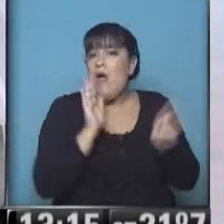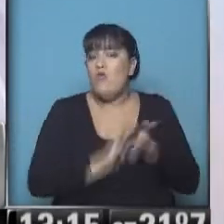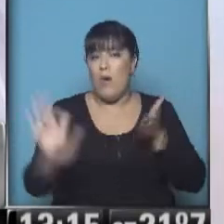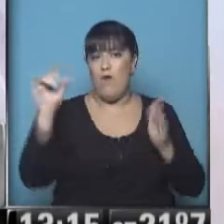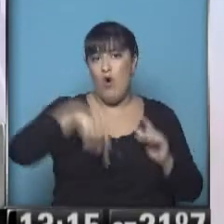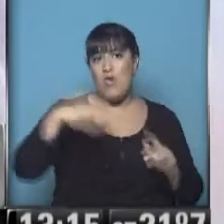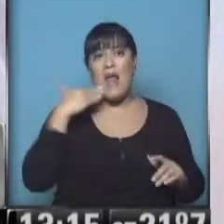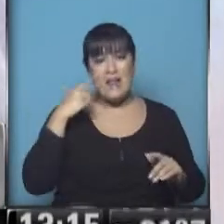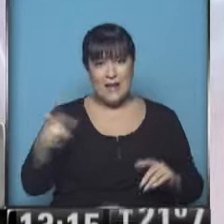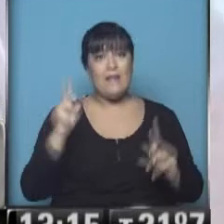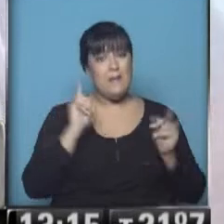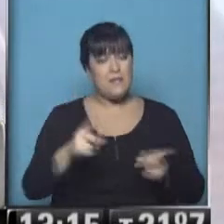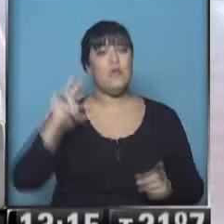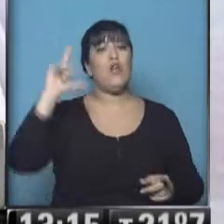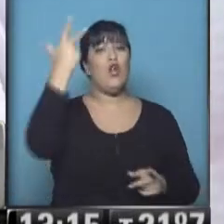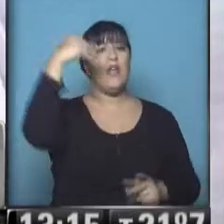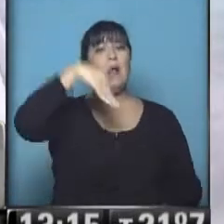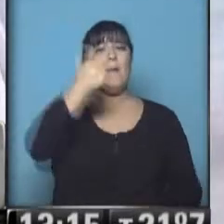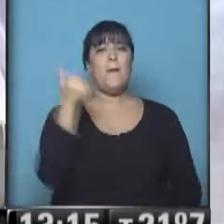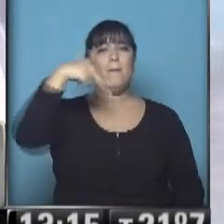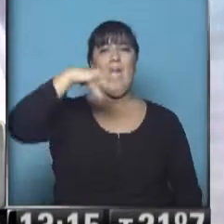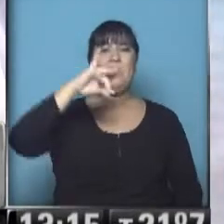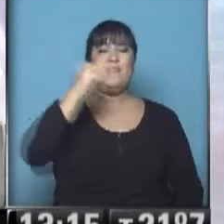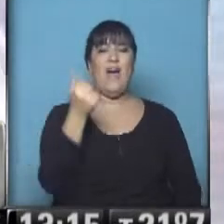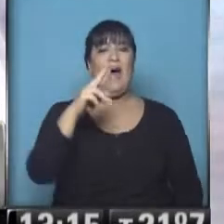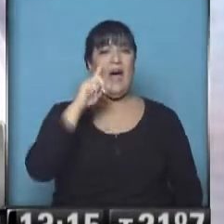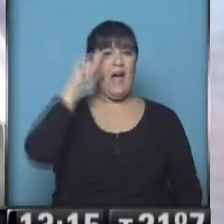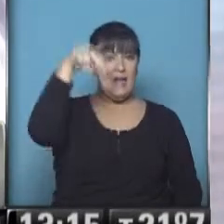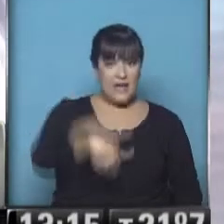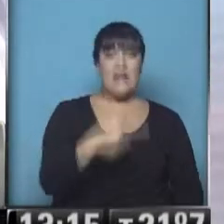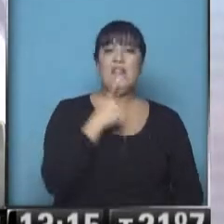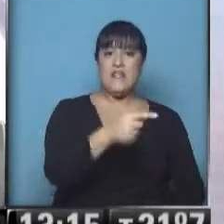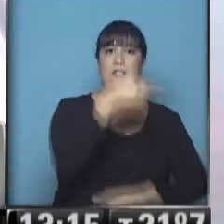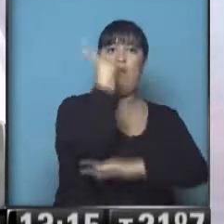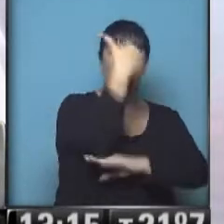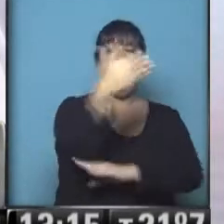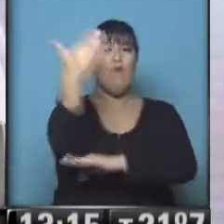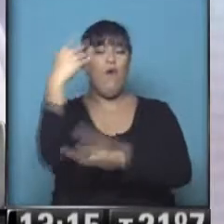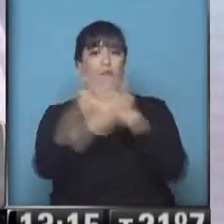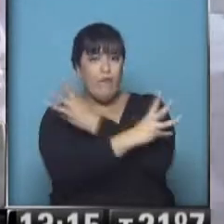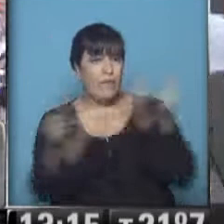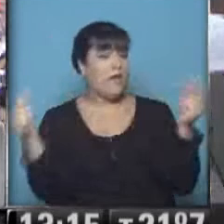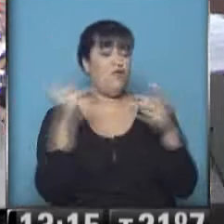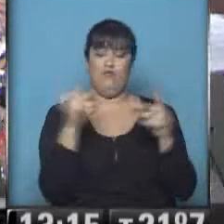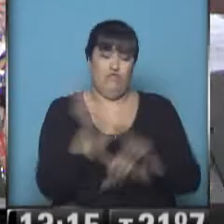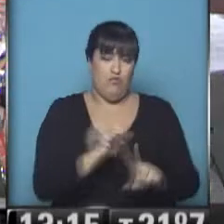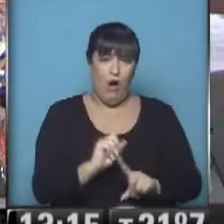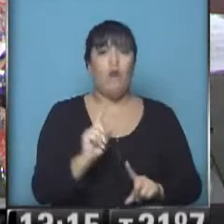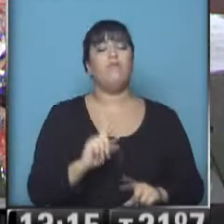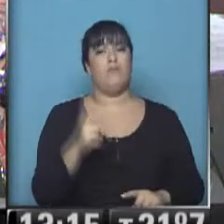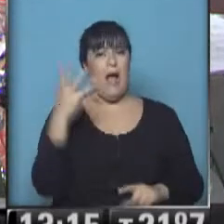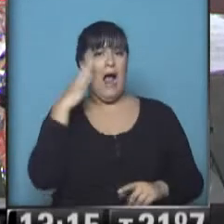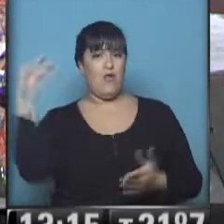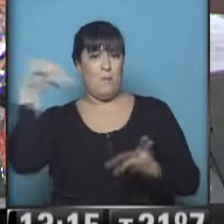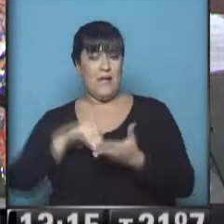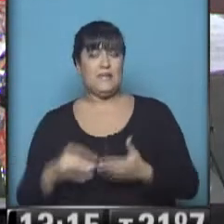tarde en el Hotel Mandarín. Bien, bien, importante entonces saber que no termina inmediatamente después la visita de la Presidenta de la Nación. Fernando, y otra